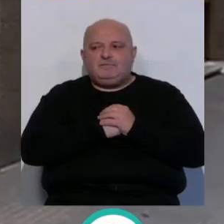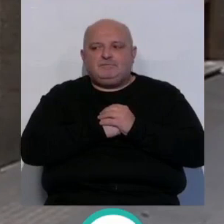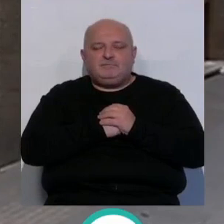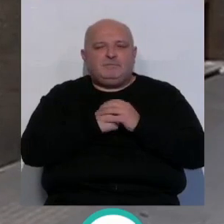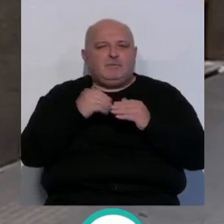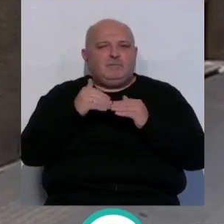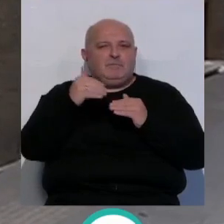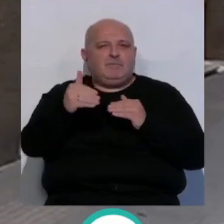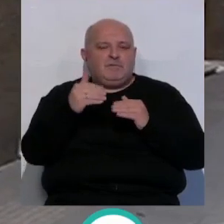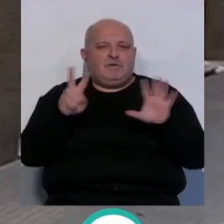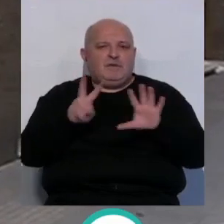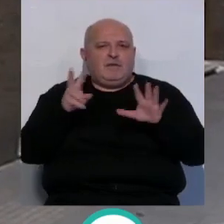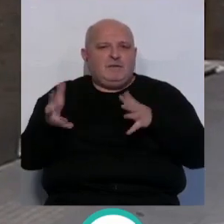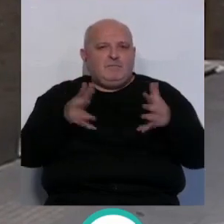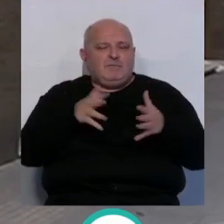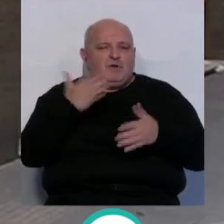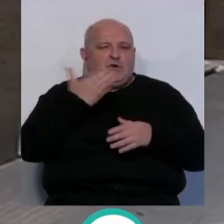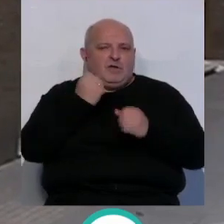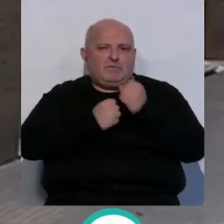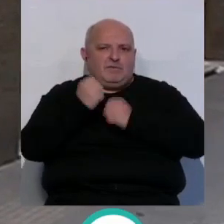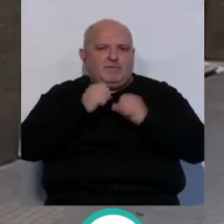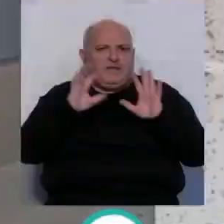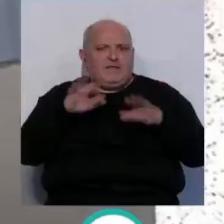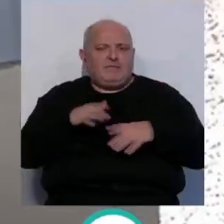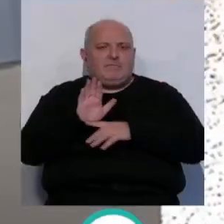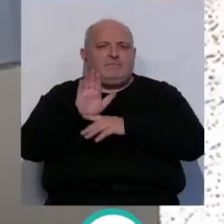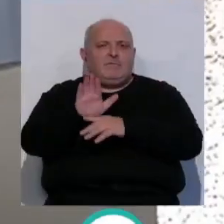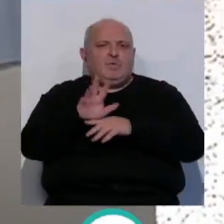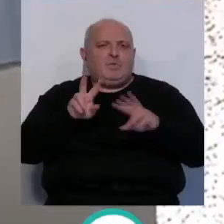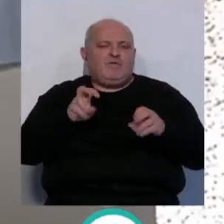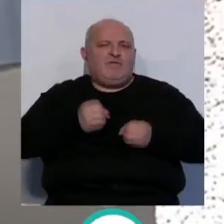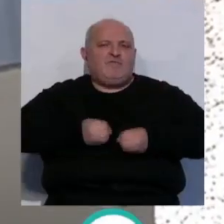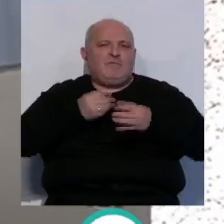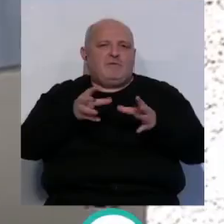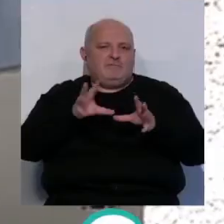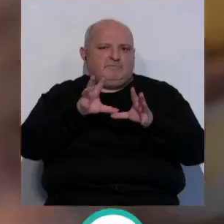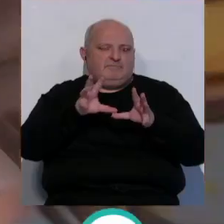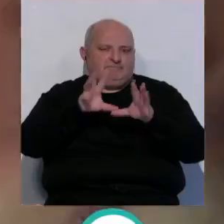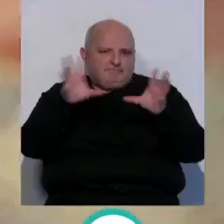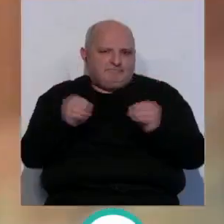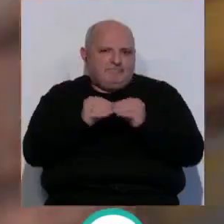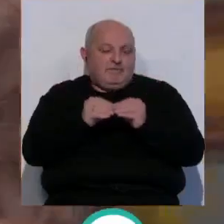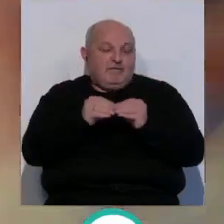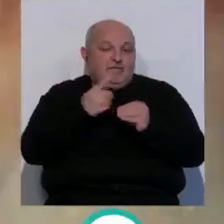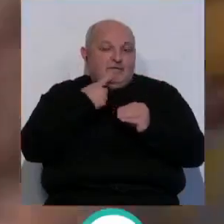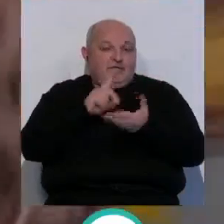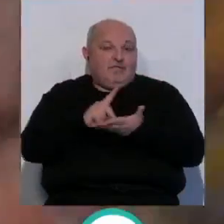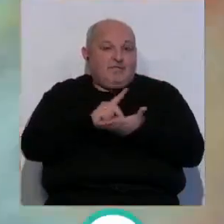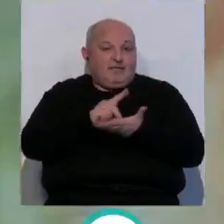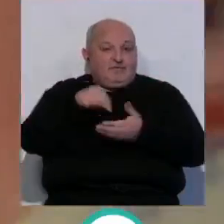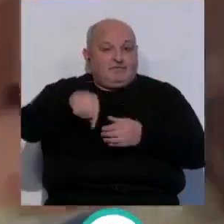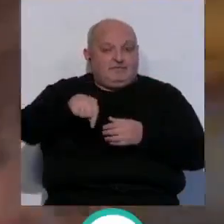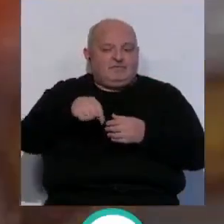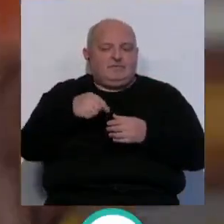El próximo 7 de marzo el Colegio de Economistas de Cádiz presentará su nuevo informe de coyuntura. Según los datos que baraja este